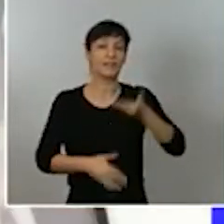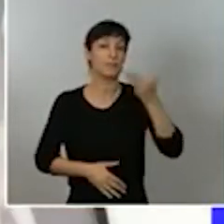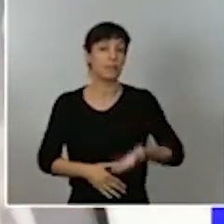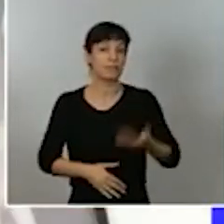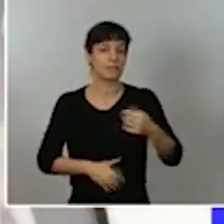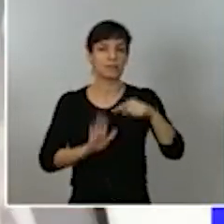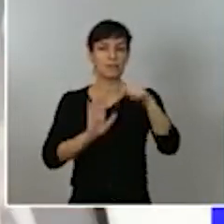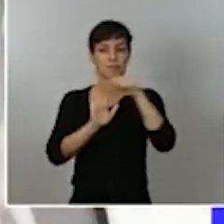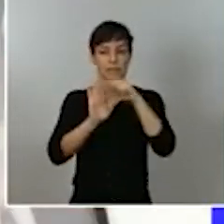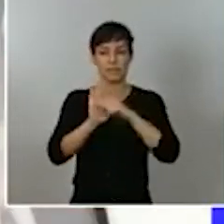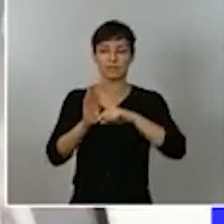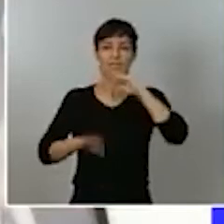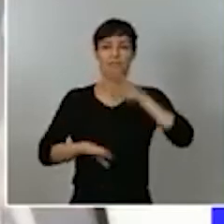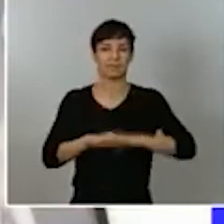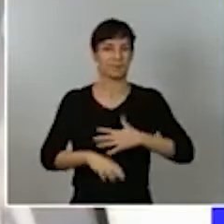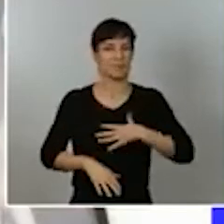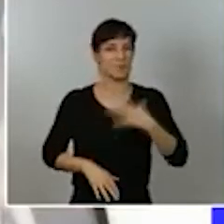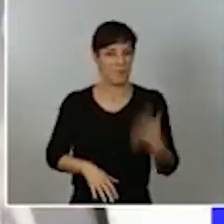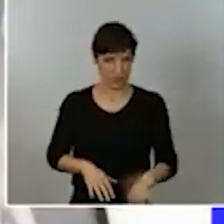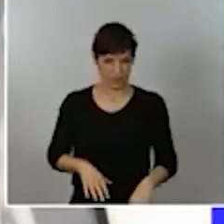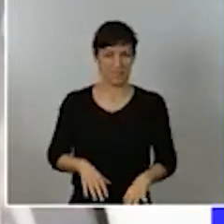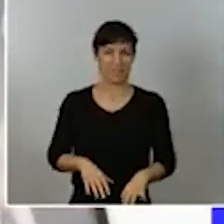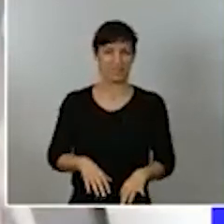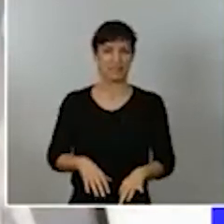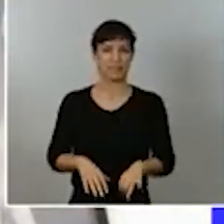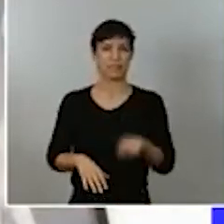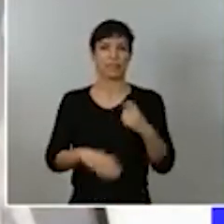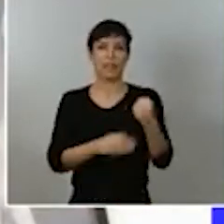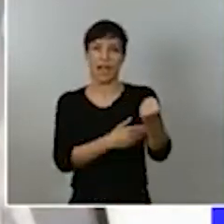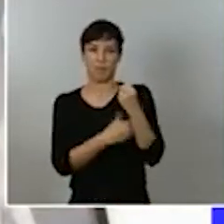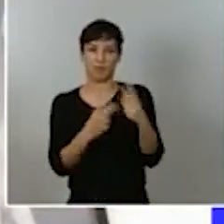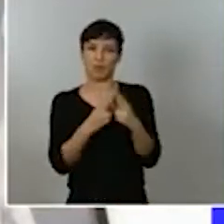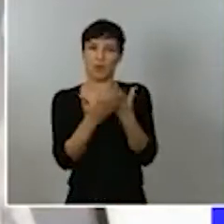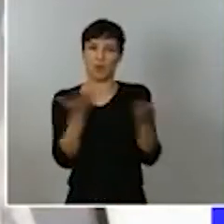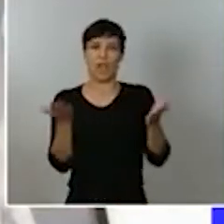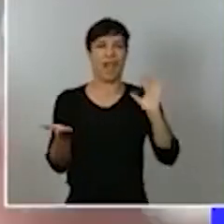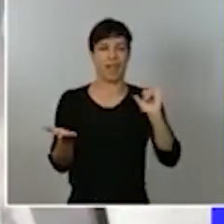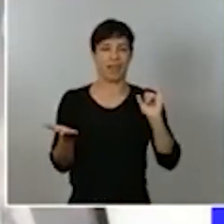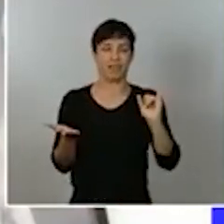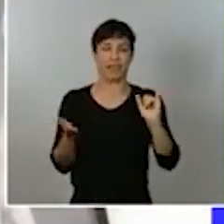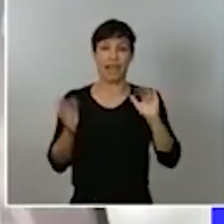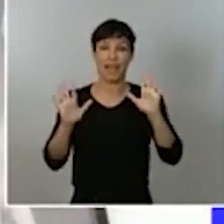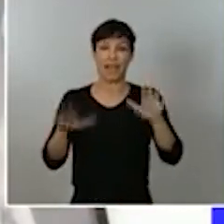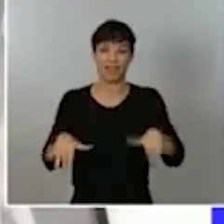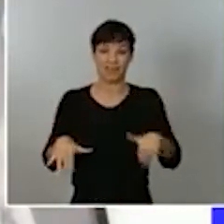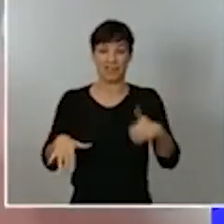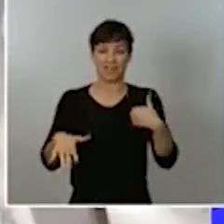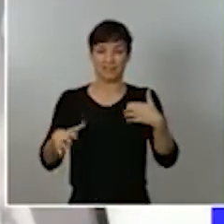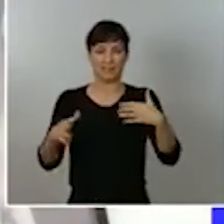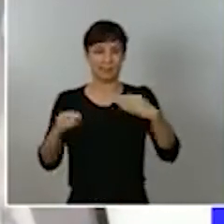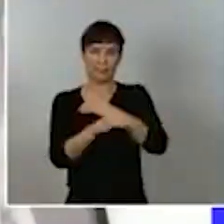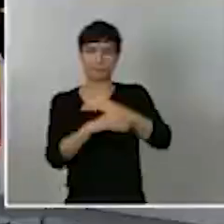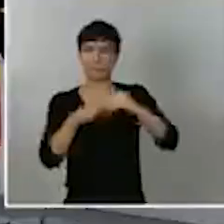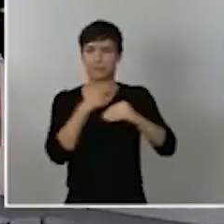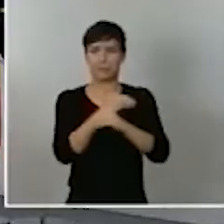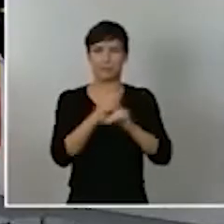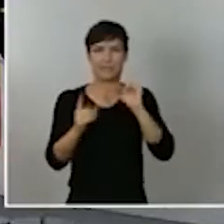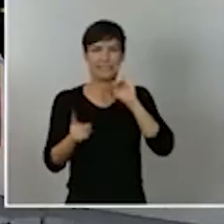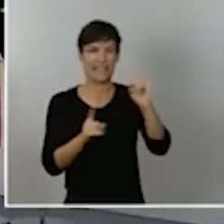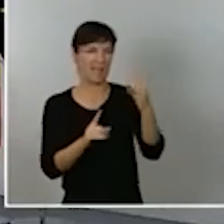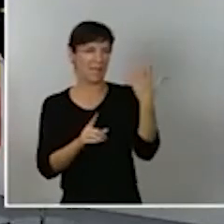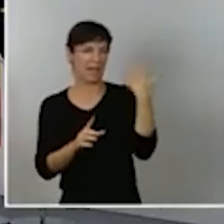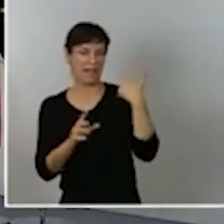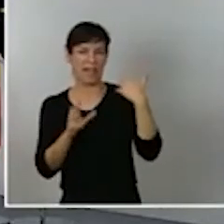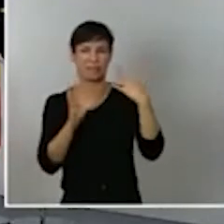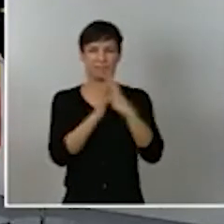puedan cumplir y que cuenten con respaldo social y la división que ha mostrado todo este episodio con las últimas llamadas con los desencuentros con la